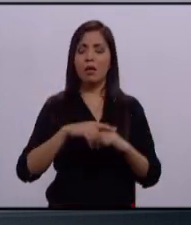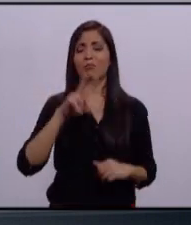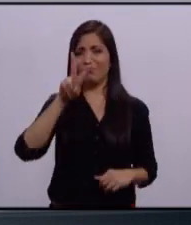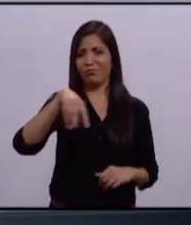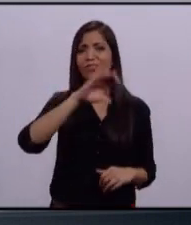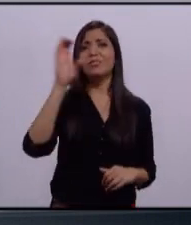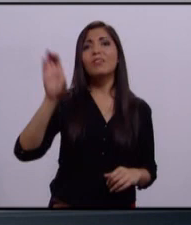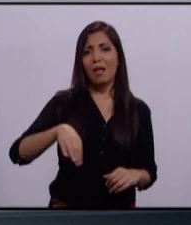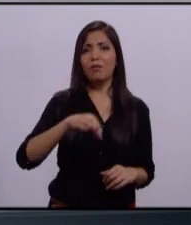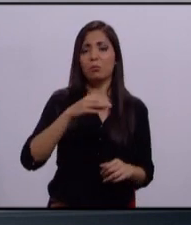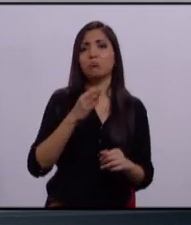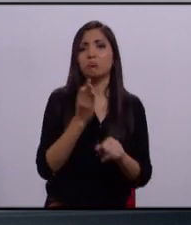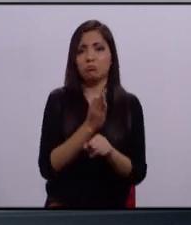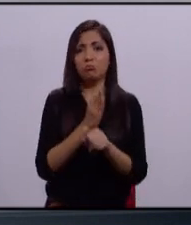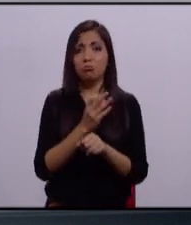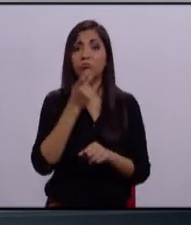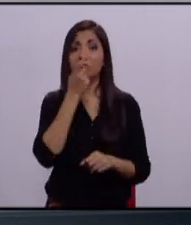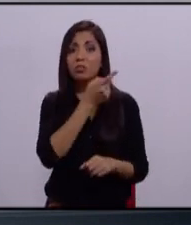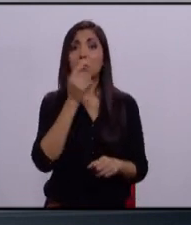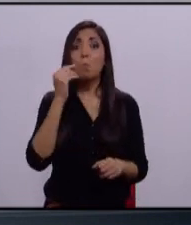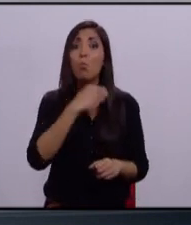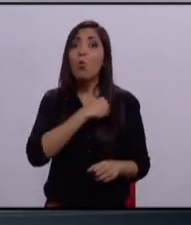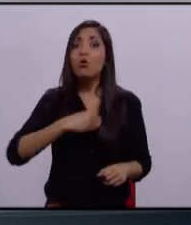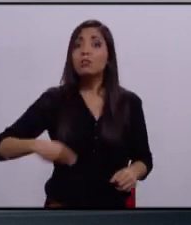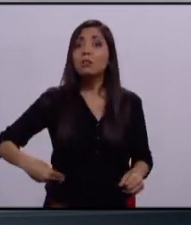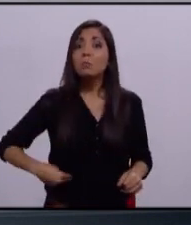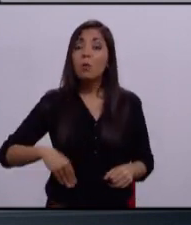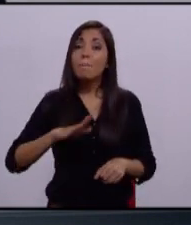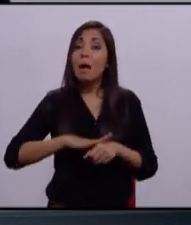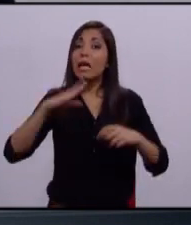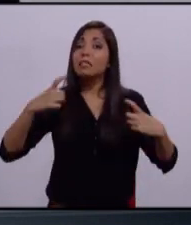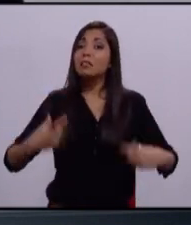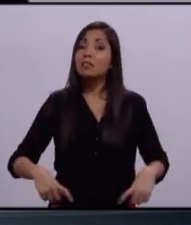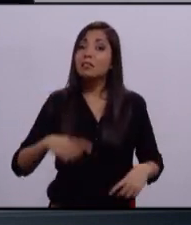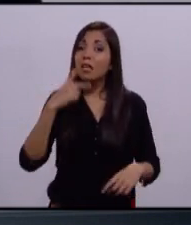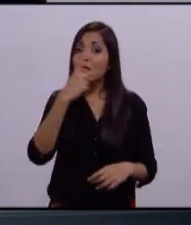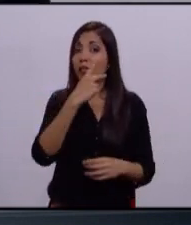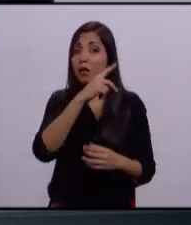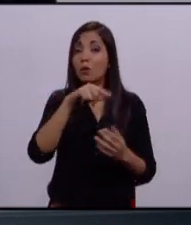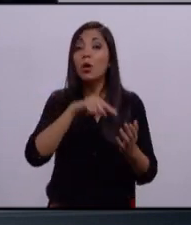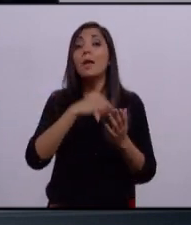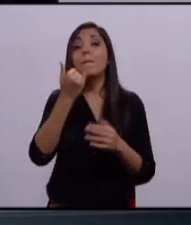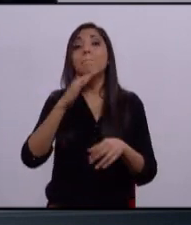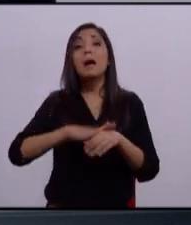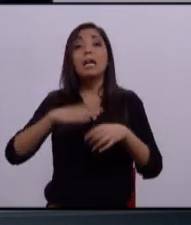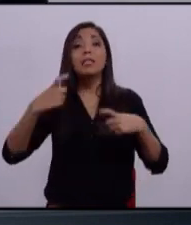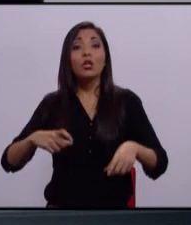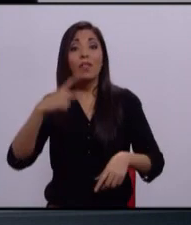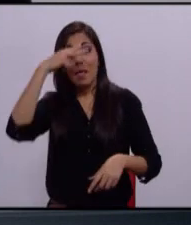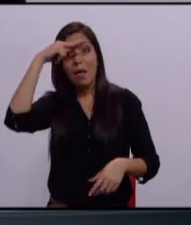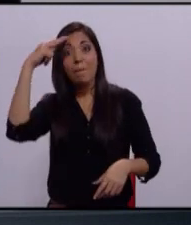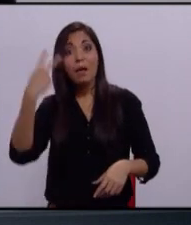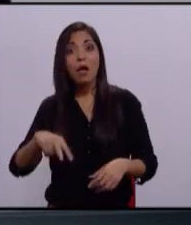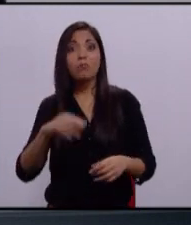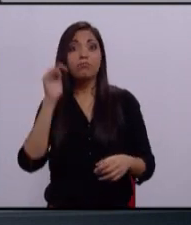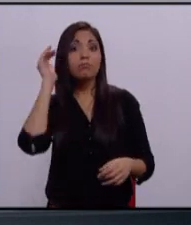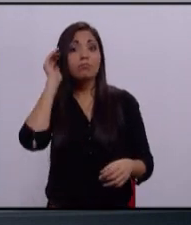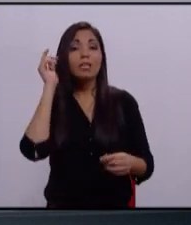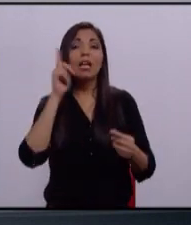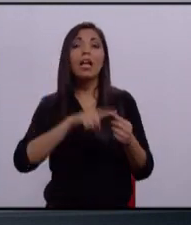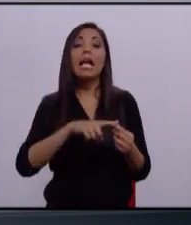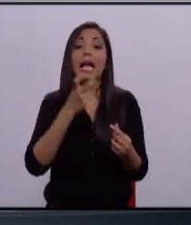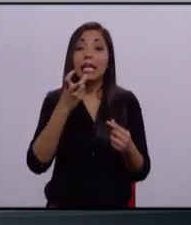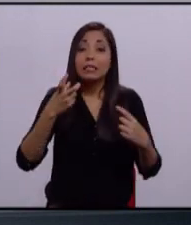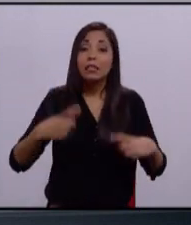que somos el municipio más rico de Jalisco y el quinto municipio más rico de México. Pero esa riqueza está en el 16